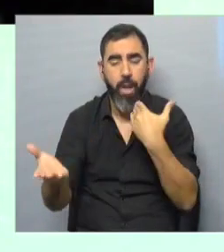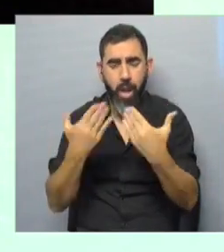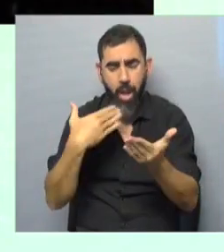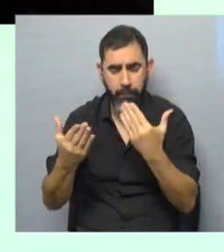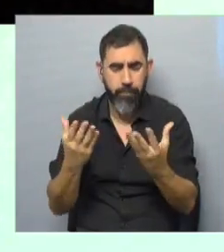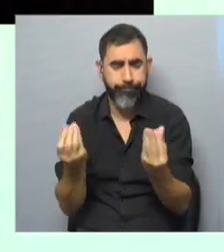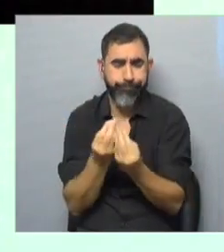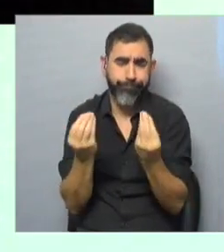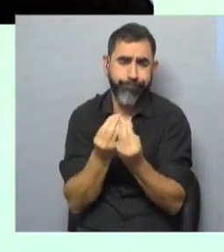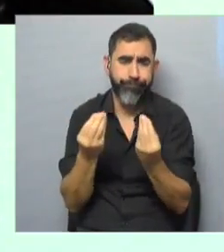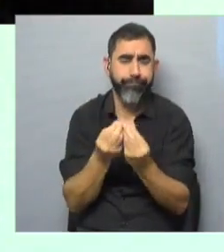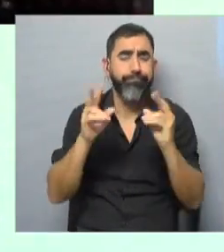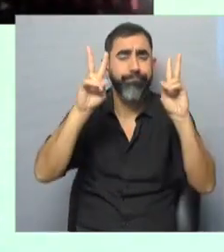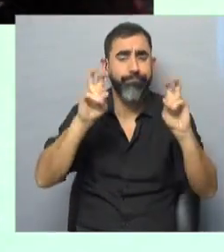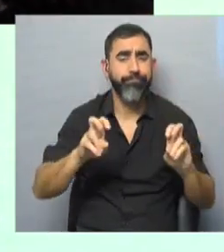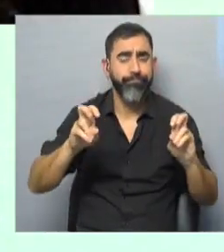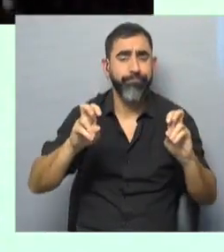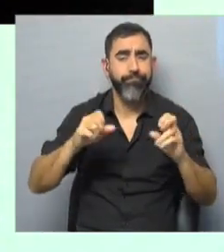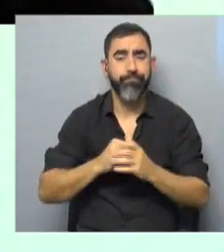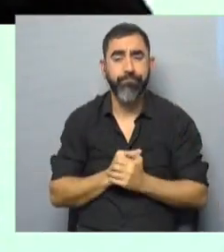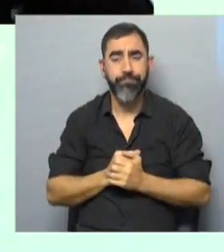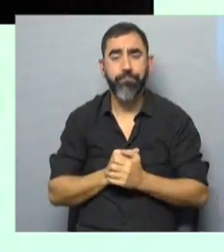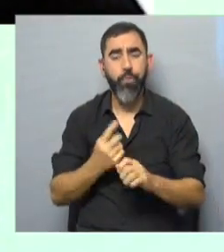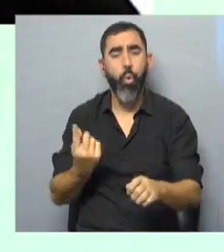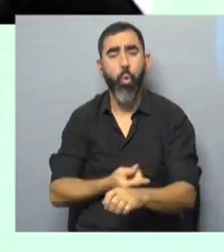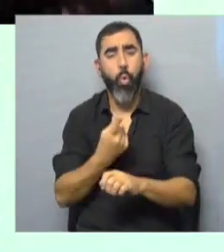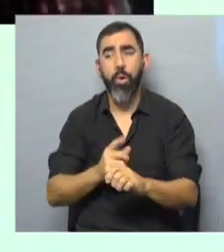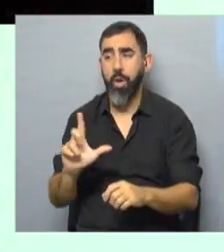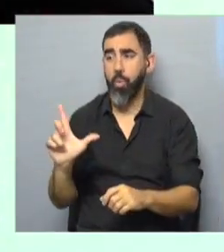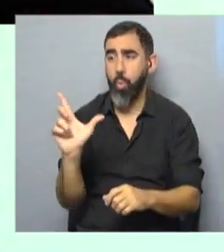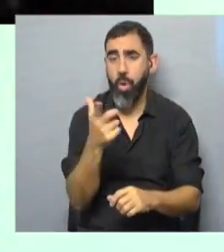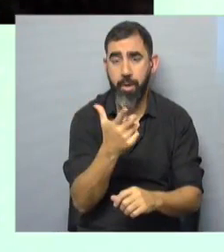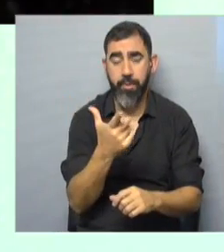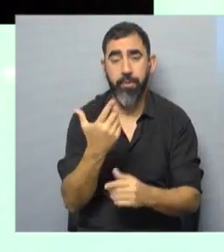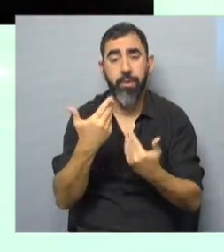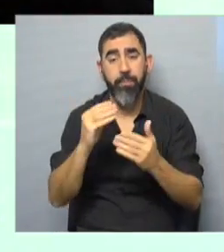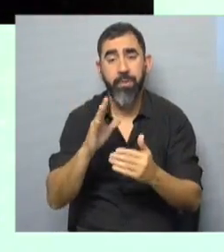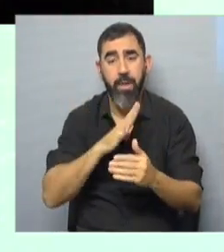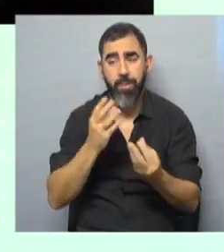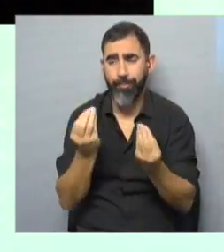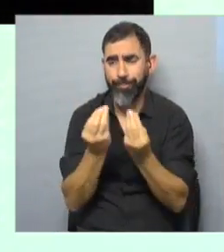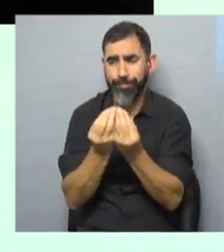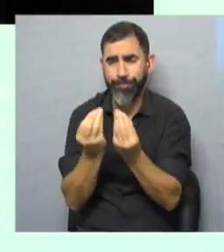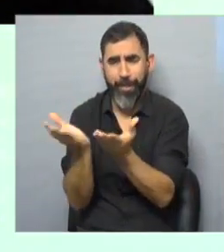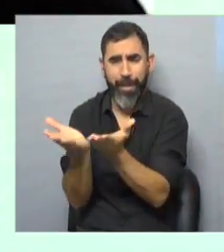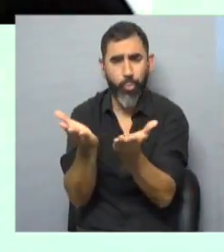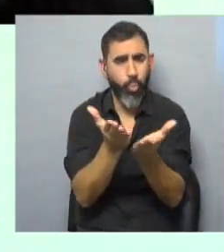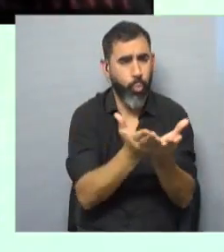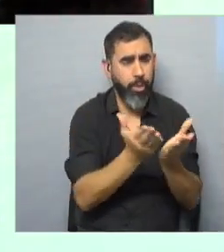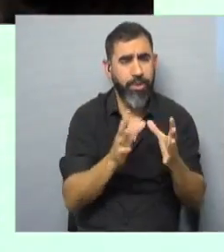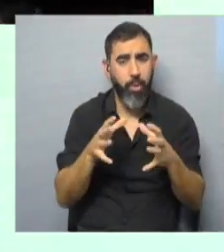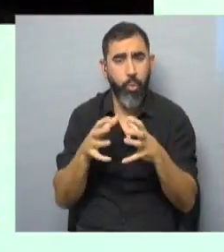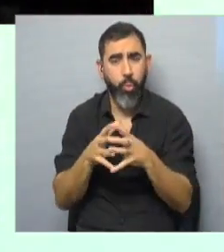veces, vinculado con el tema de las horas que no se dan, de que comienza a haber superpoblación en los grupos. Bueno,